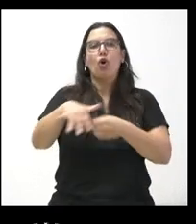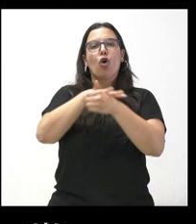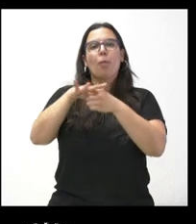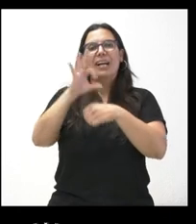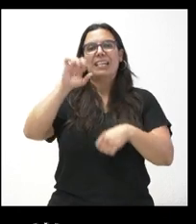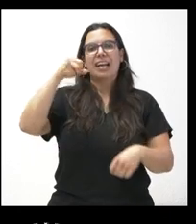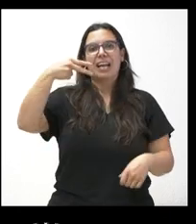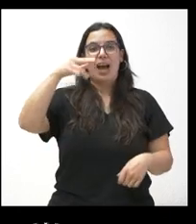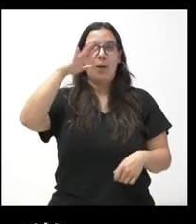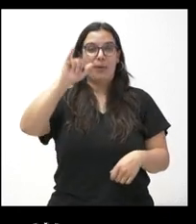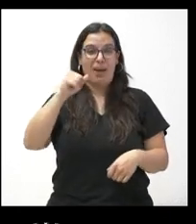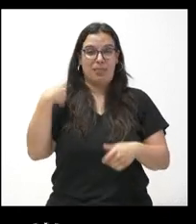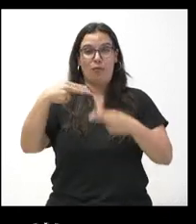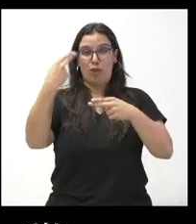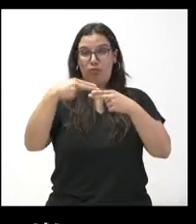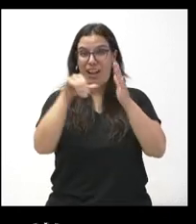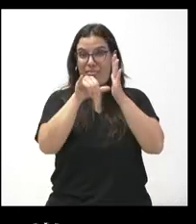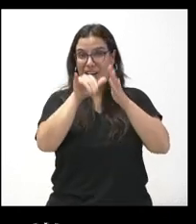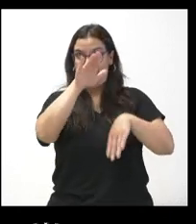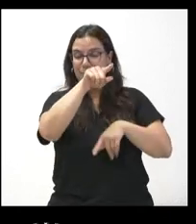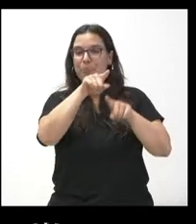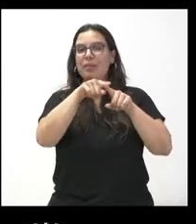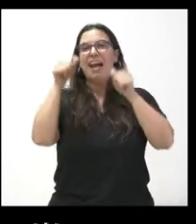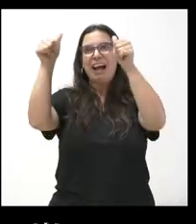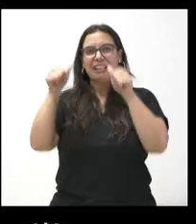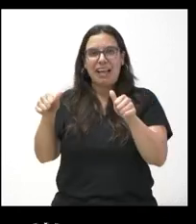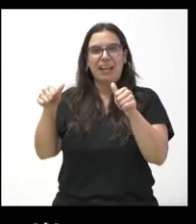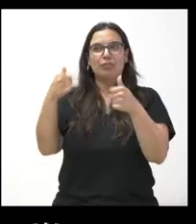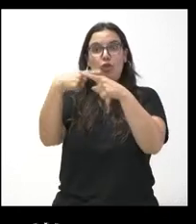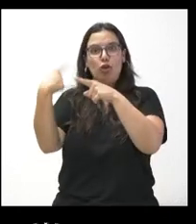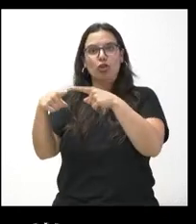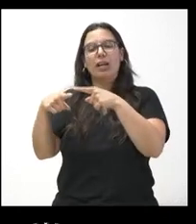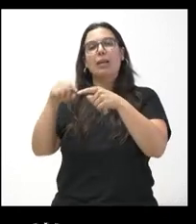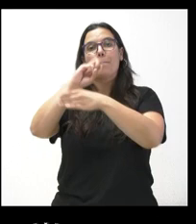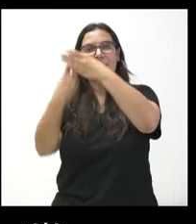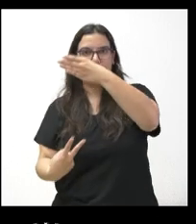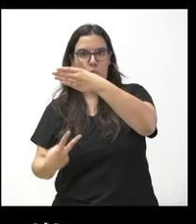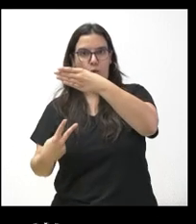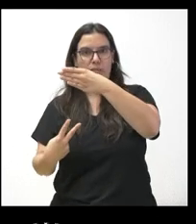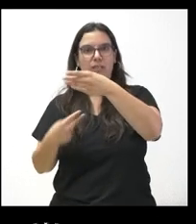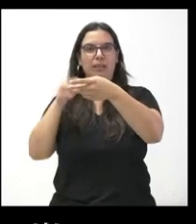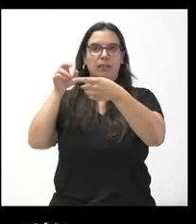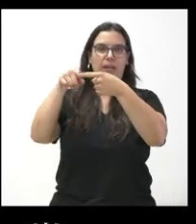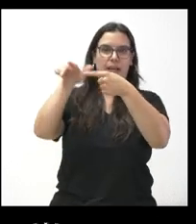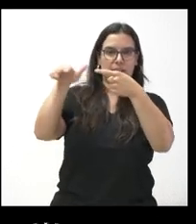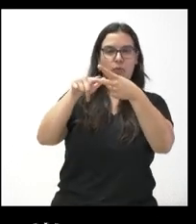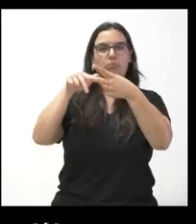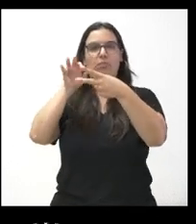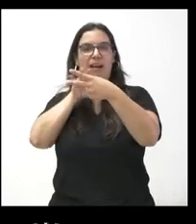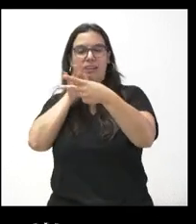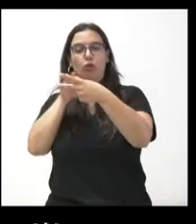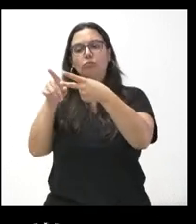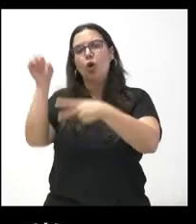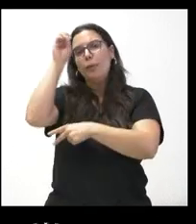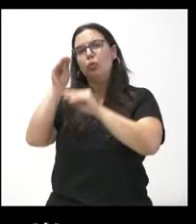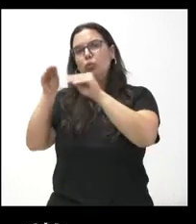limítrofes con la comunidad gallega. Queríamos saber una valoración de la Junta de Castilla y León respecto a esa pretensión del gobierno de la Junta de